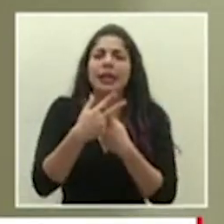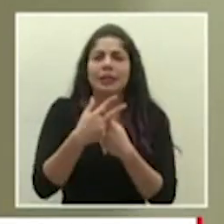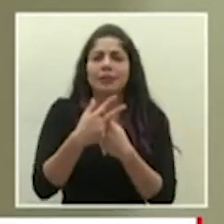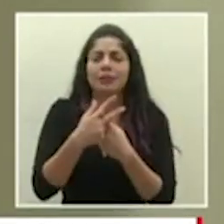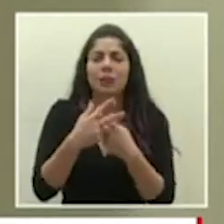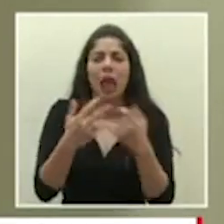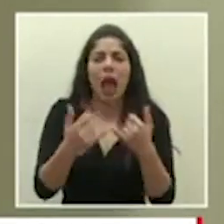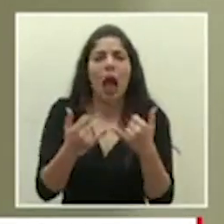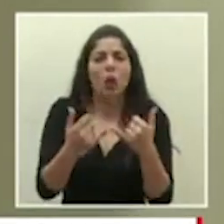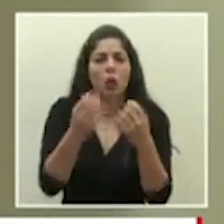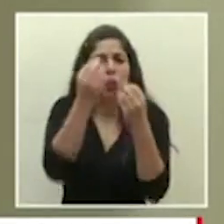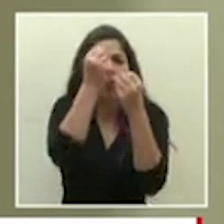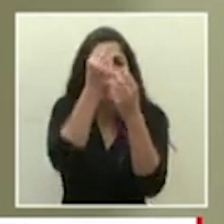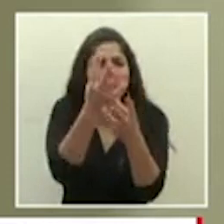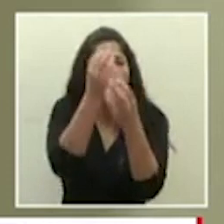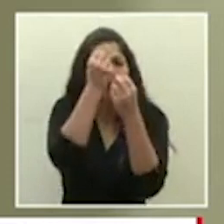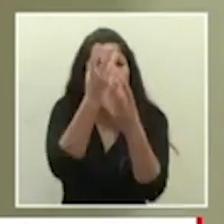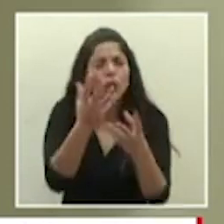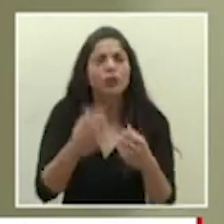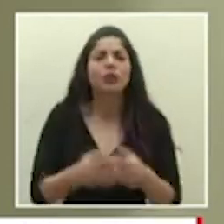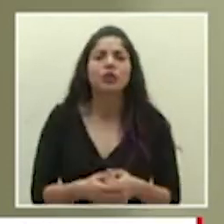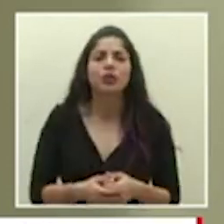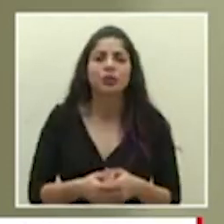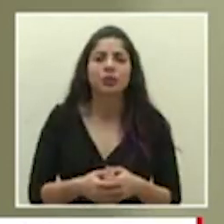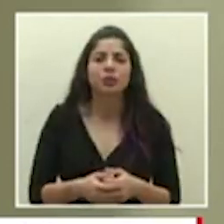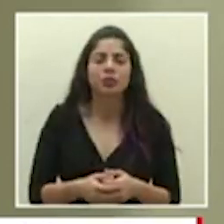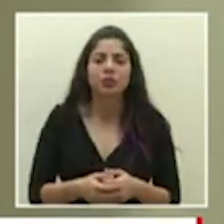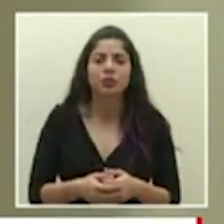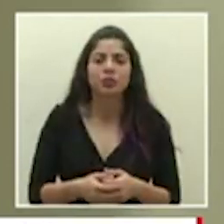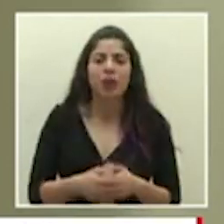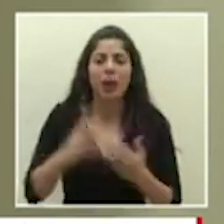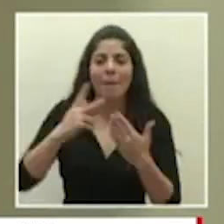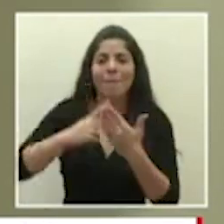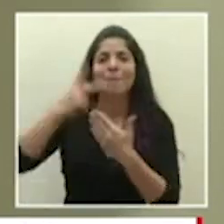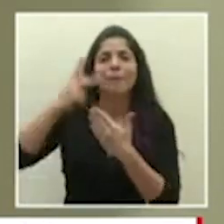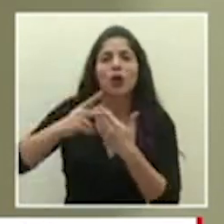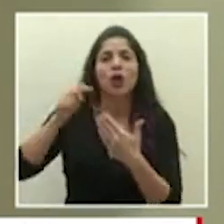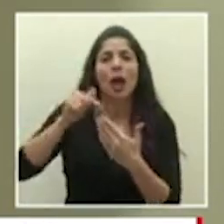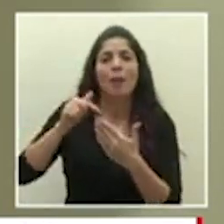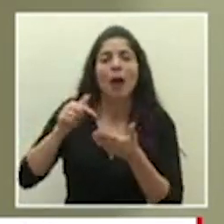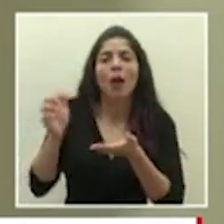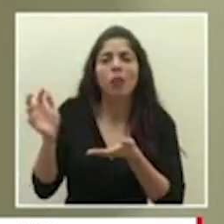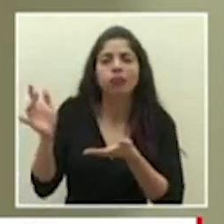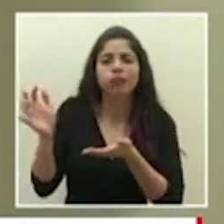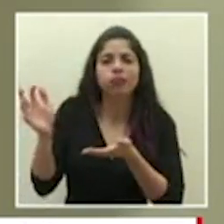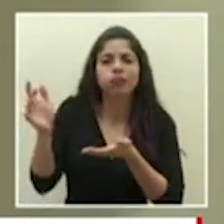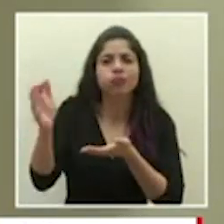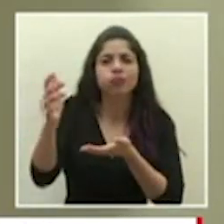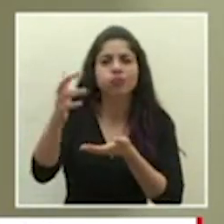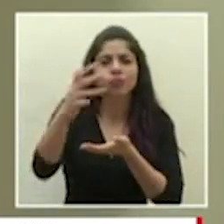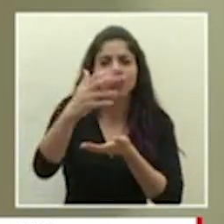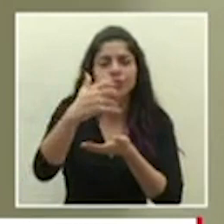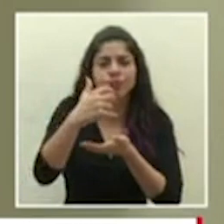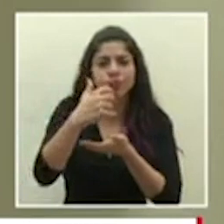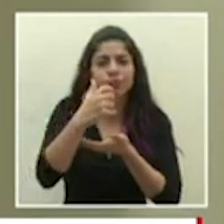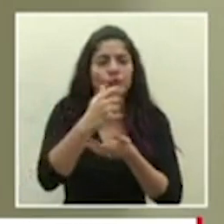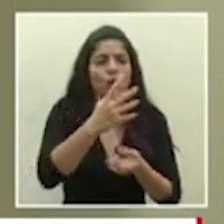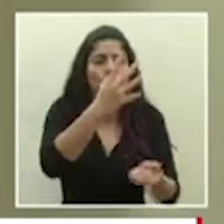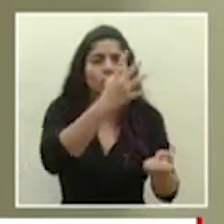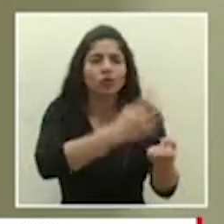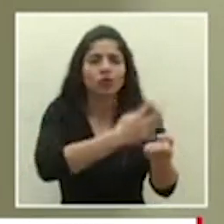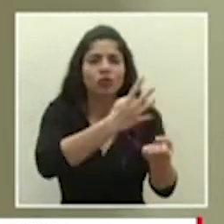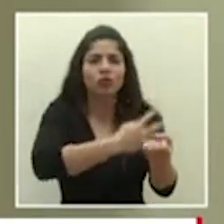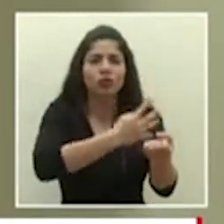actualización de lo que ha sido el programa de recolección y aplicación de plasma